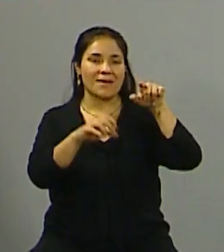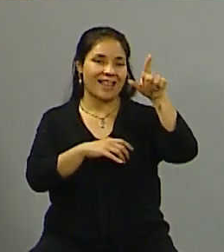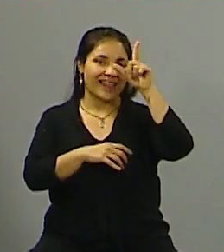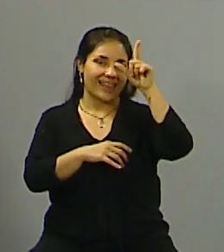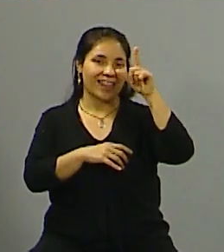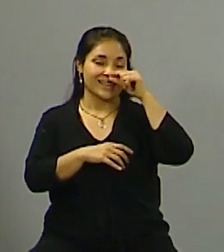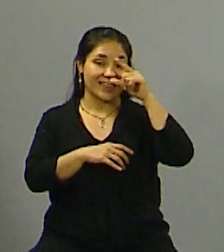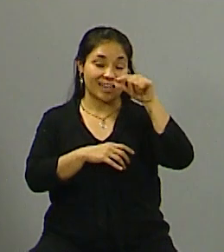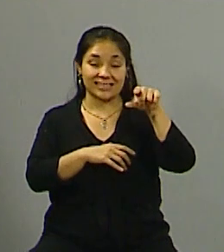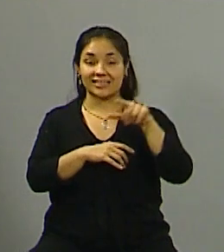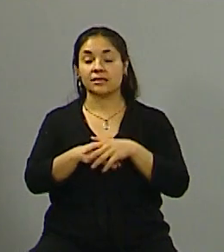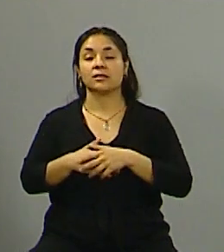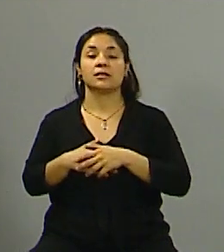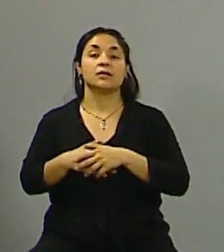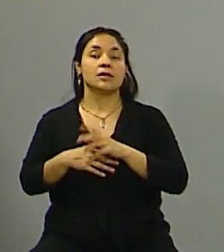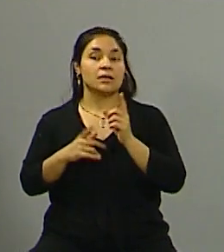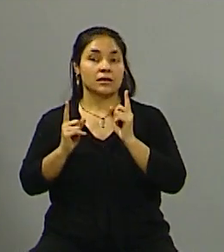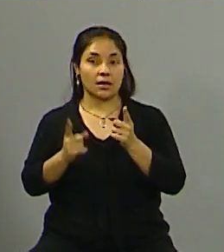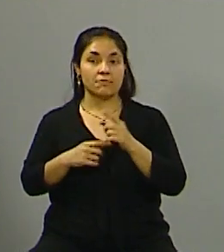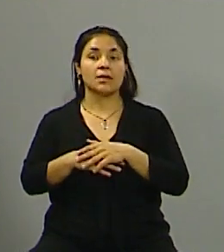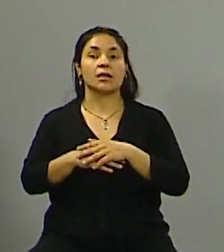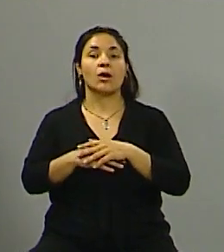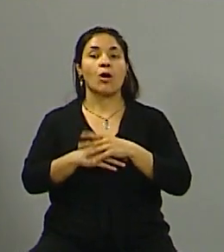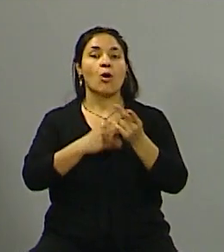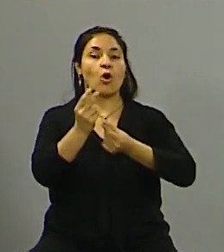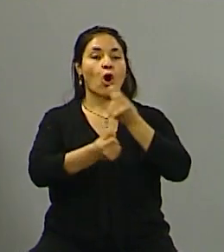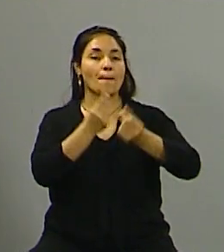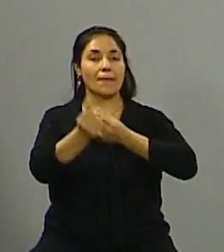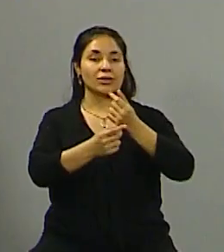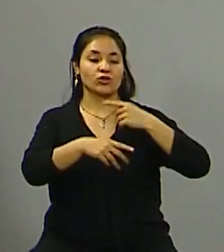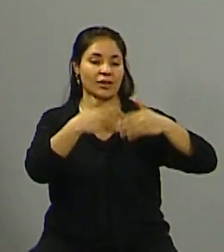y la verdad que un desarrollo comercial muy incipiente,